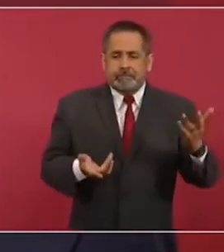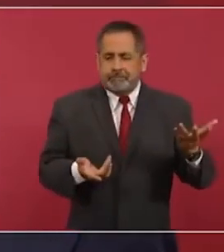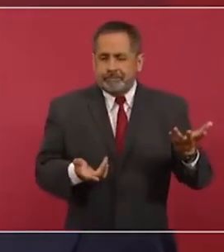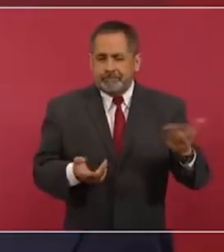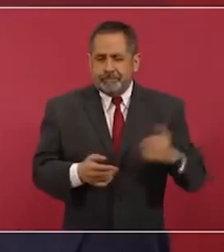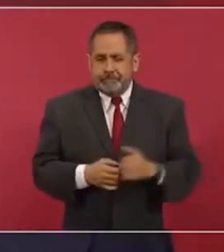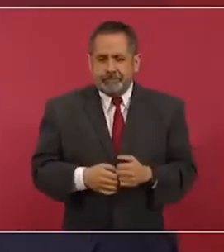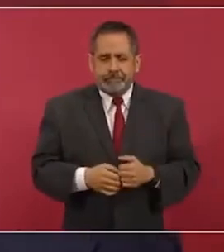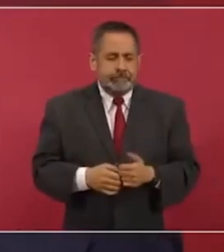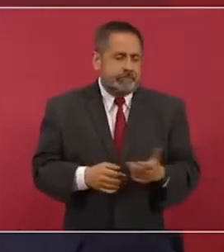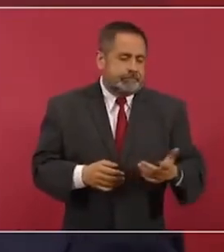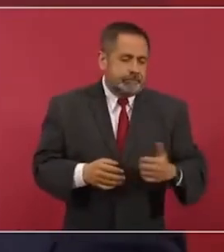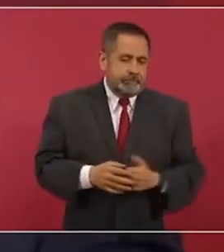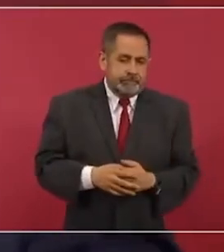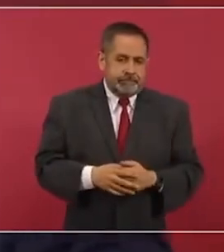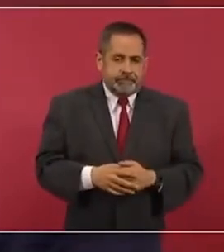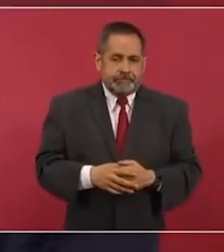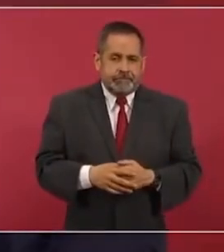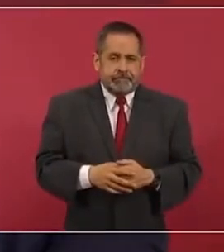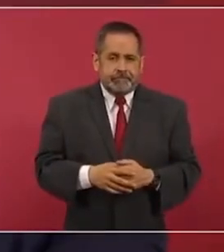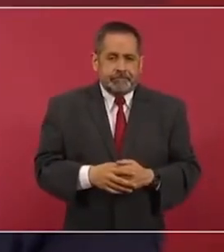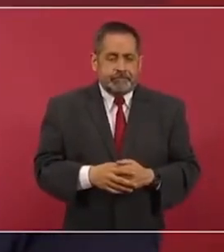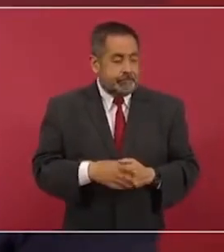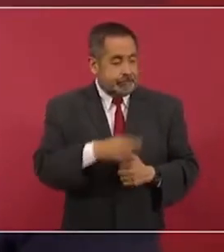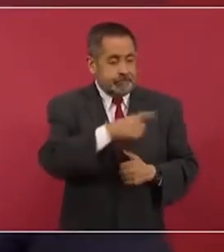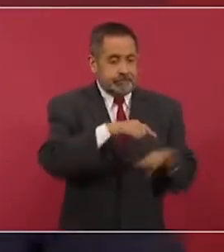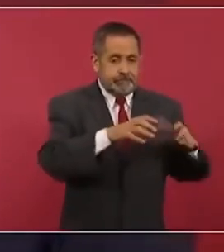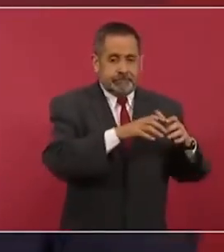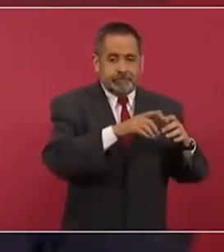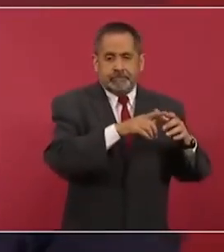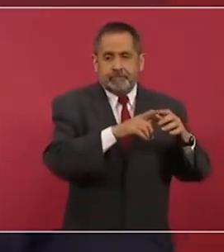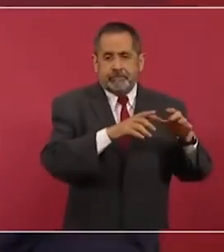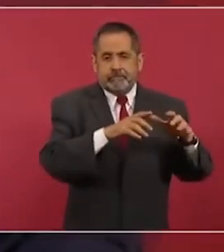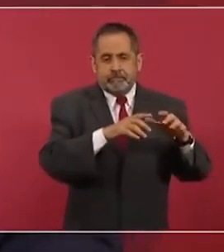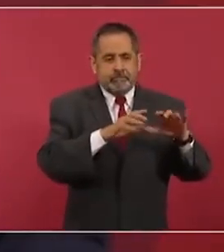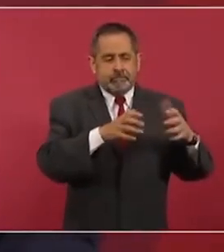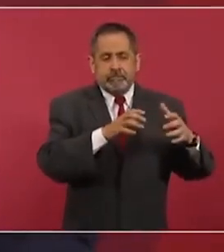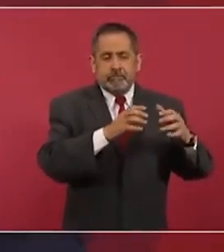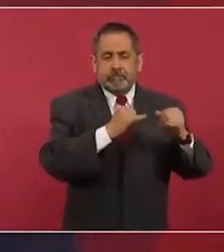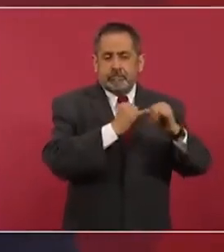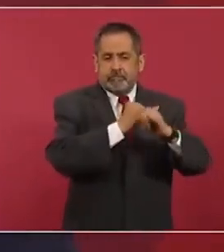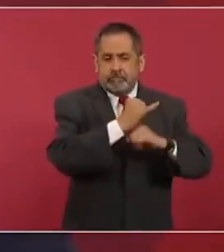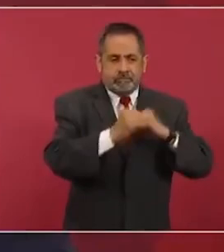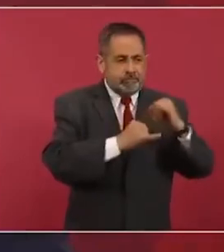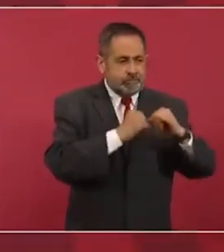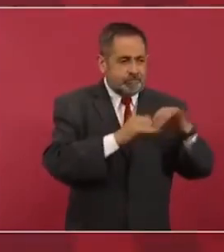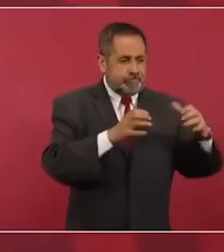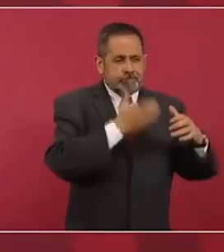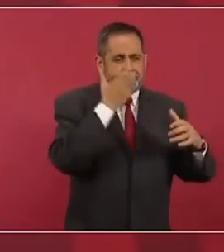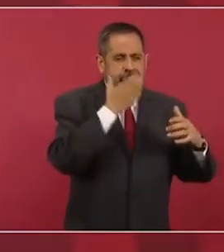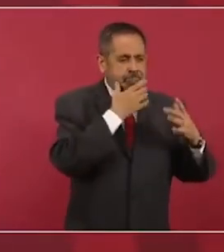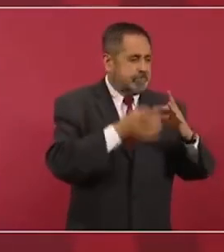México, que forman parte de la internacional, del conservadurismo,